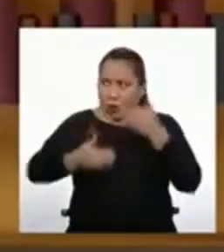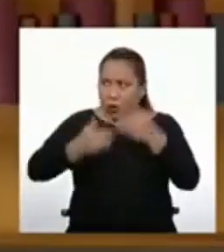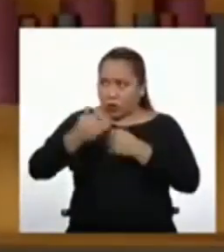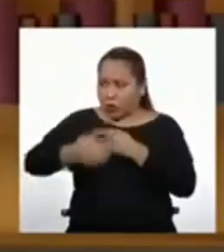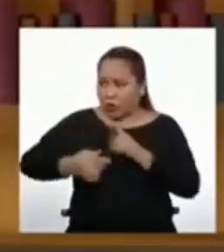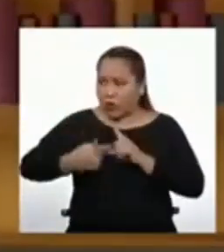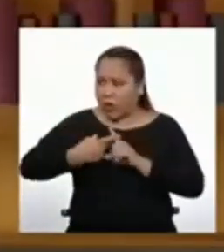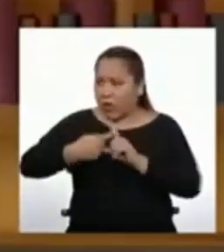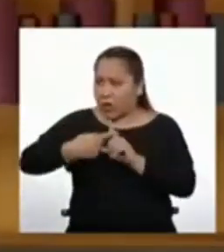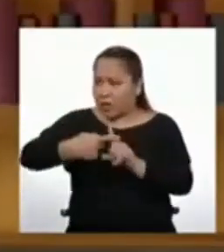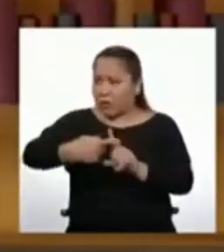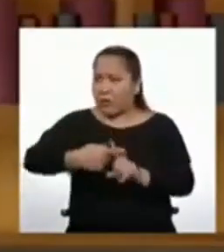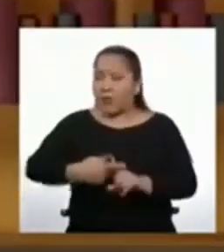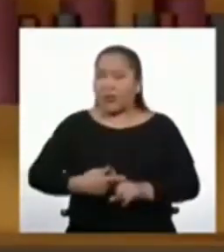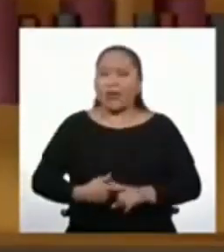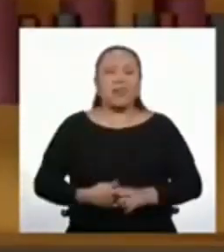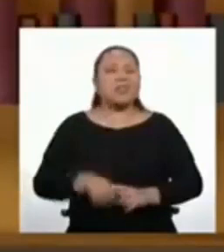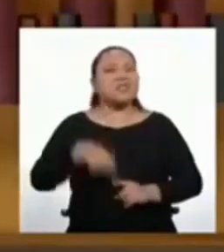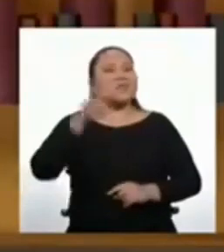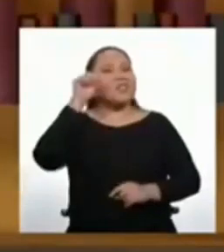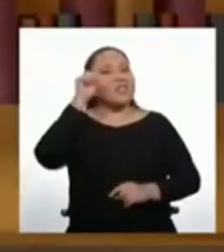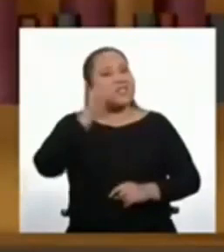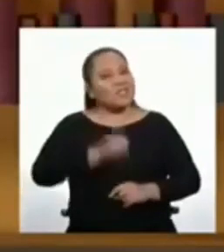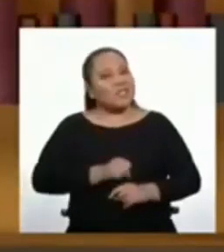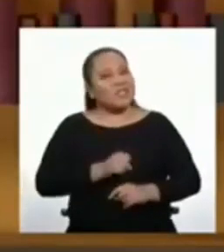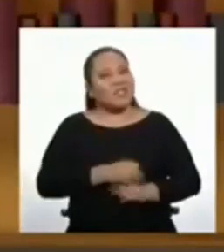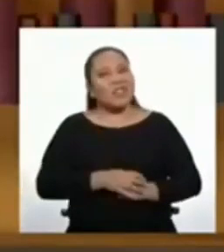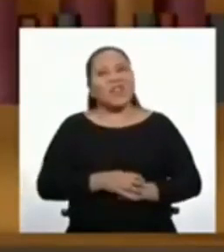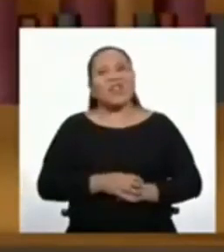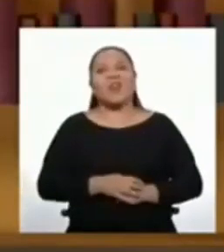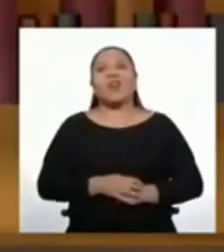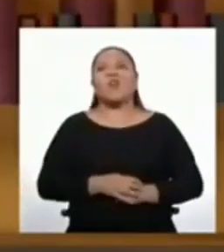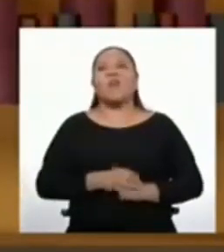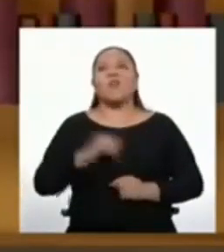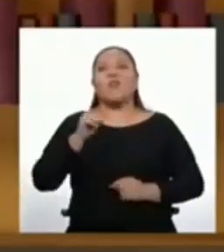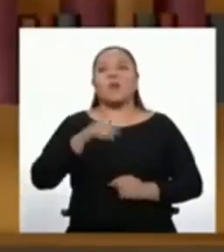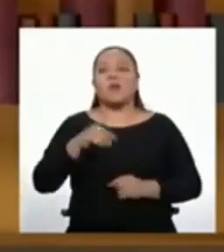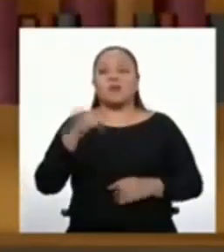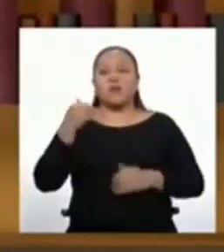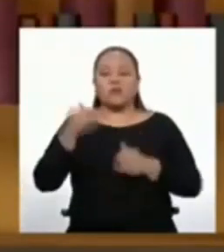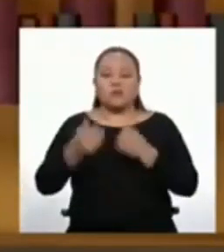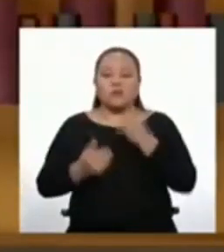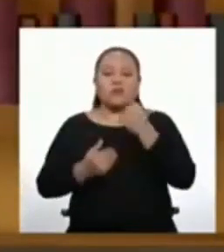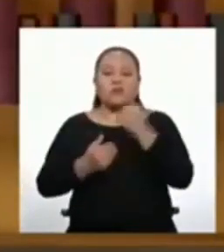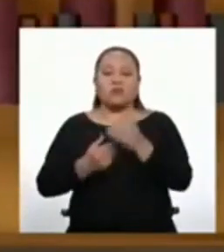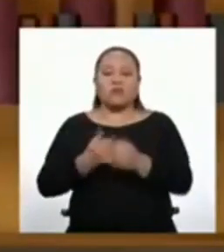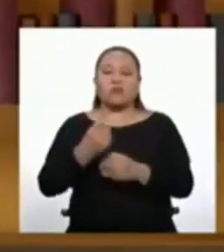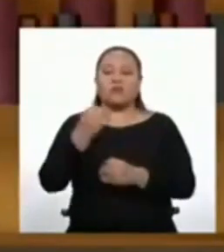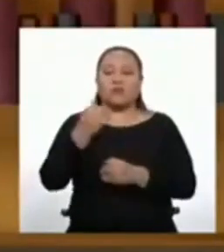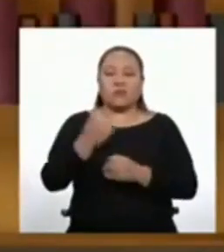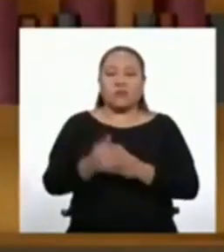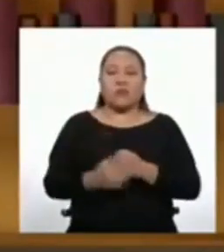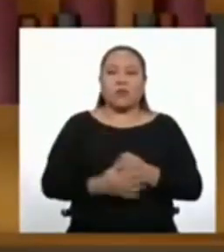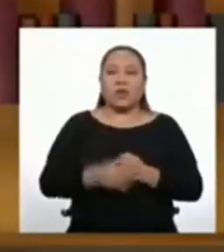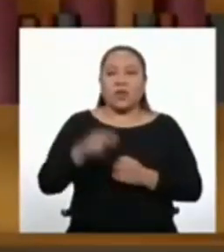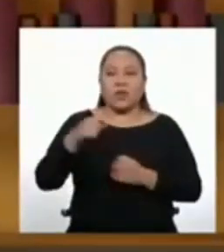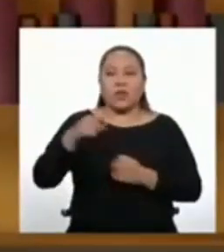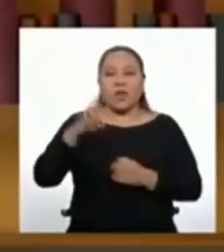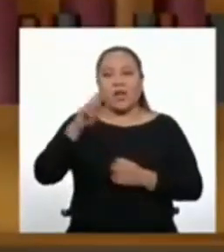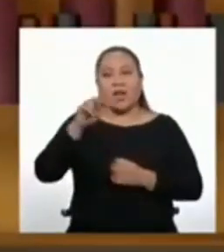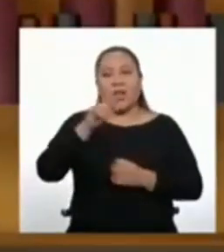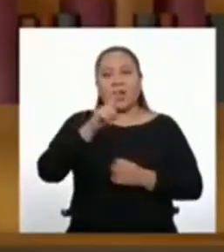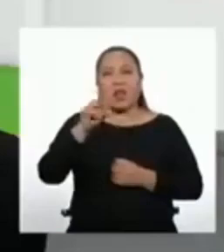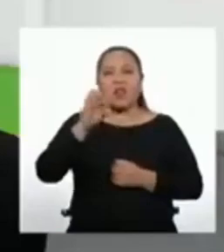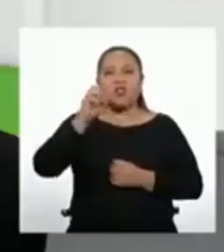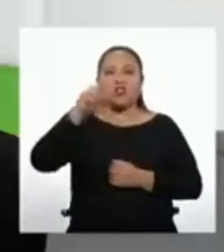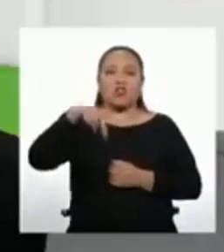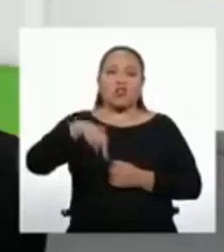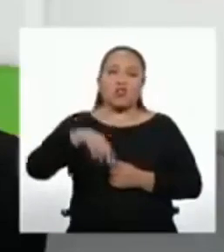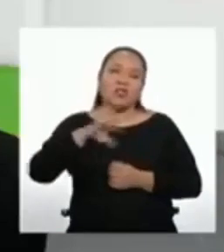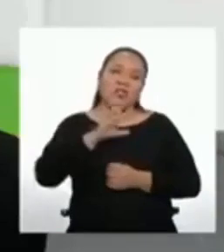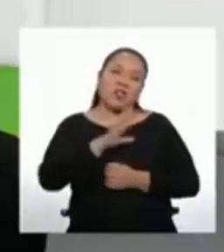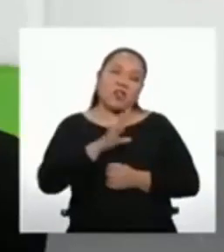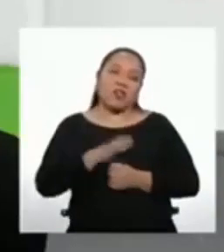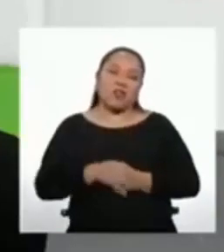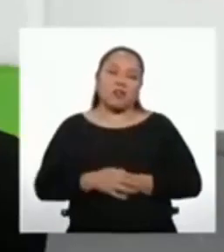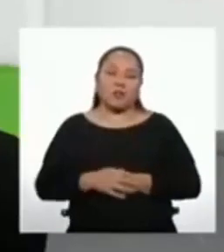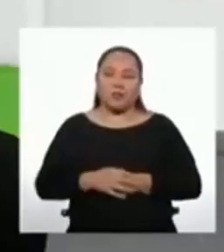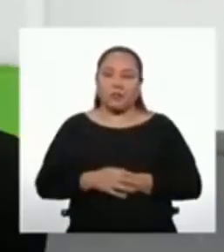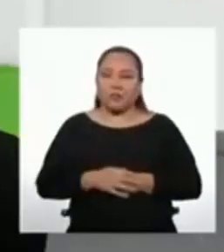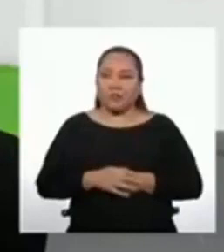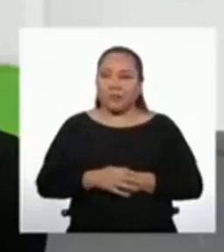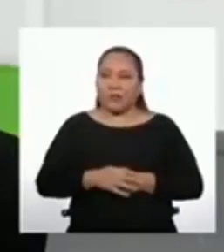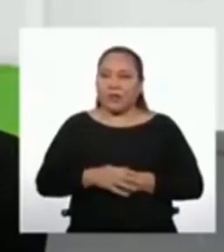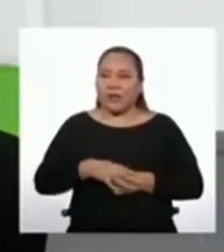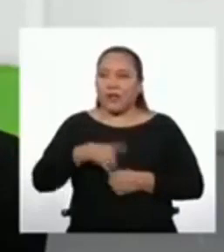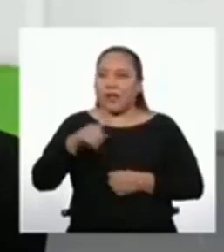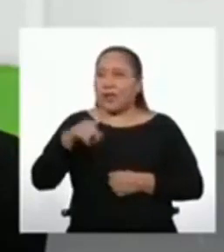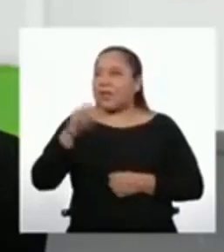una progresión aritmética porque hay una razón común entre todos los términos. En este caso, la razón es 5. Y, ¿sabes?